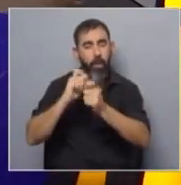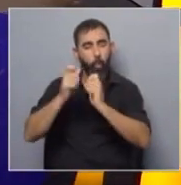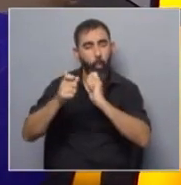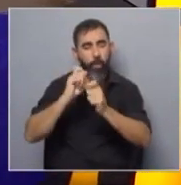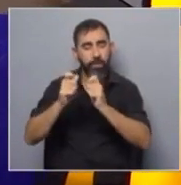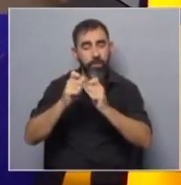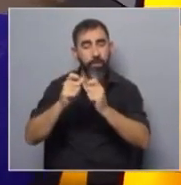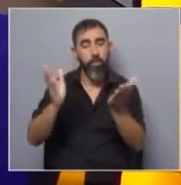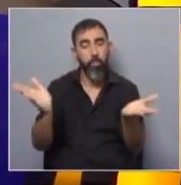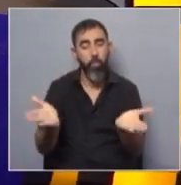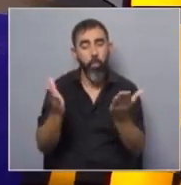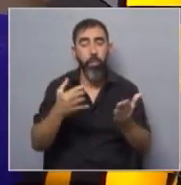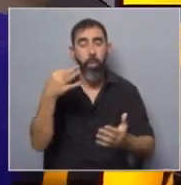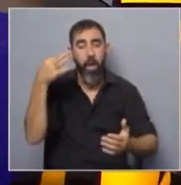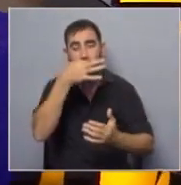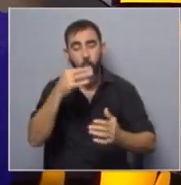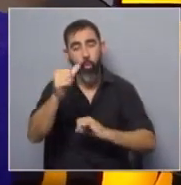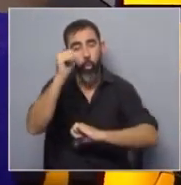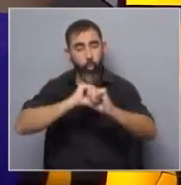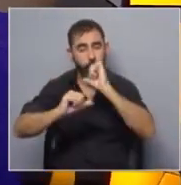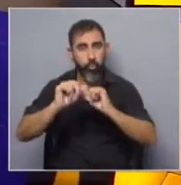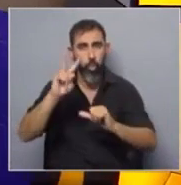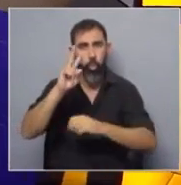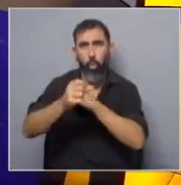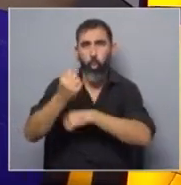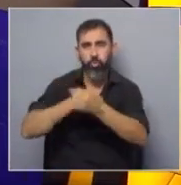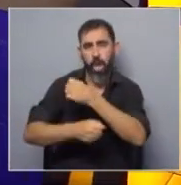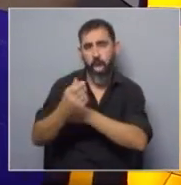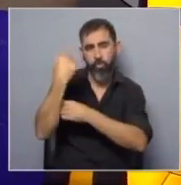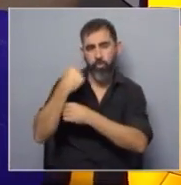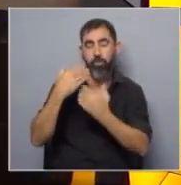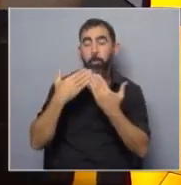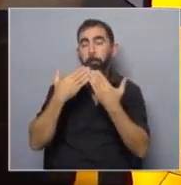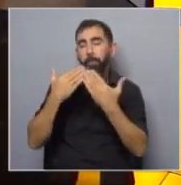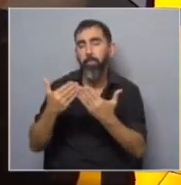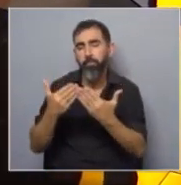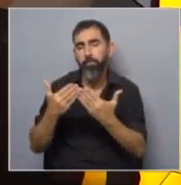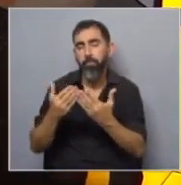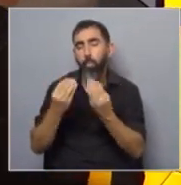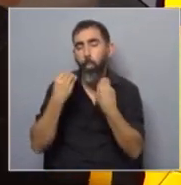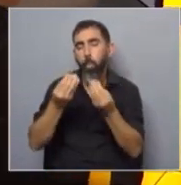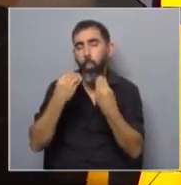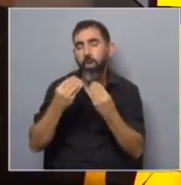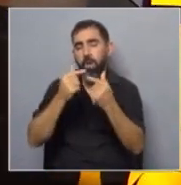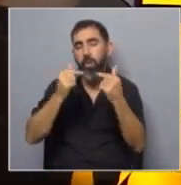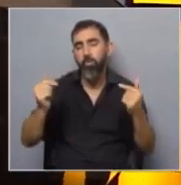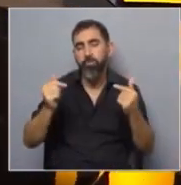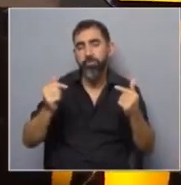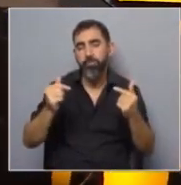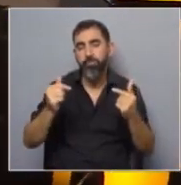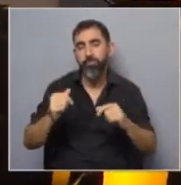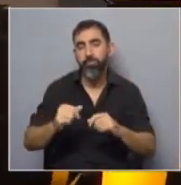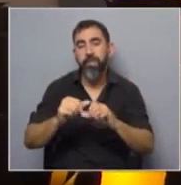motivación en consumo de alcohol hace dos años, y preguntábamos mucho cuáles eran los factores que habían